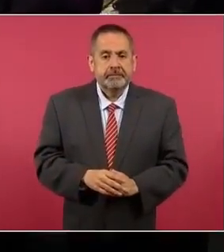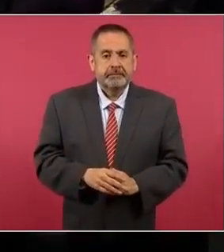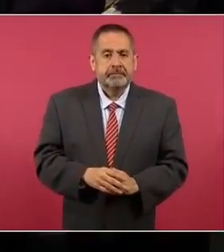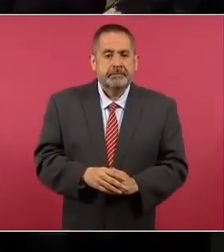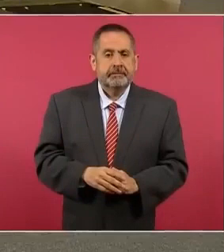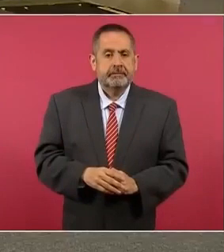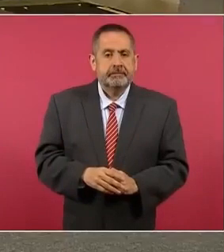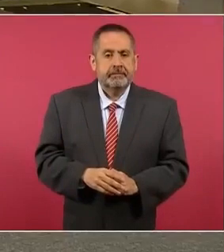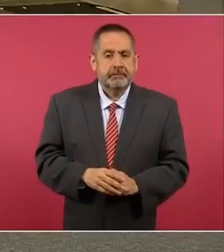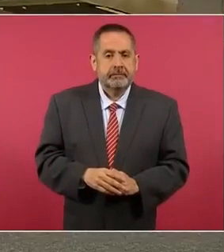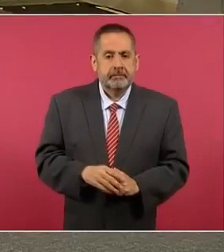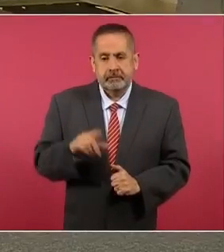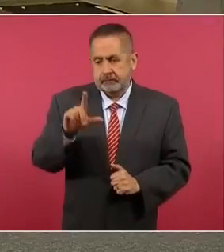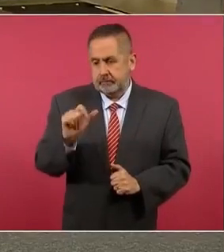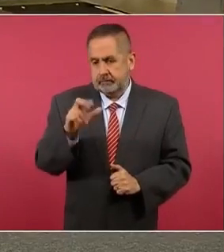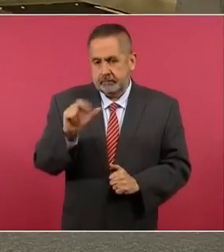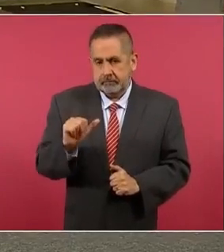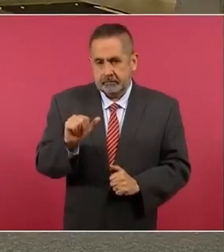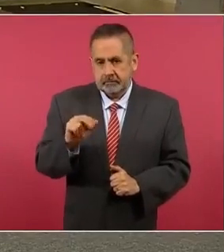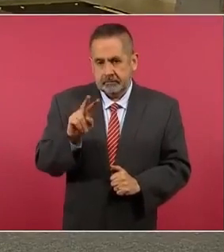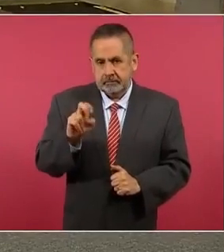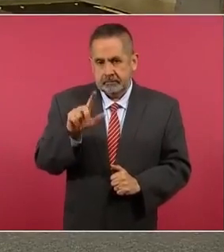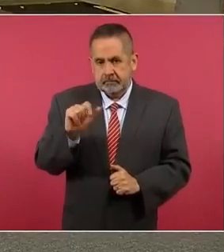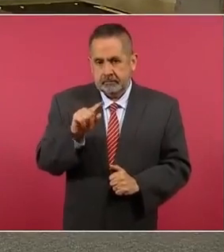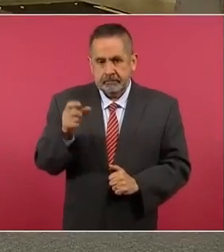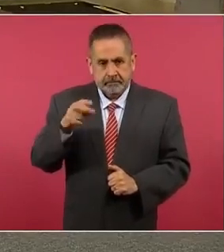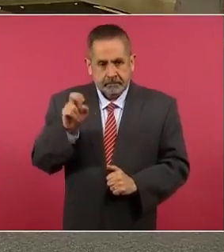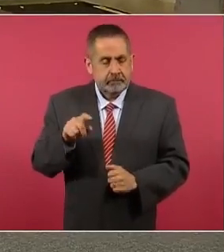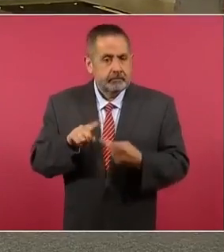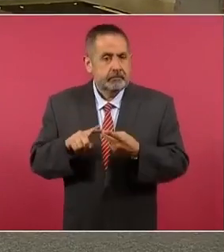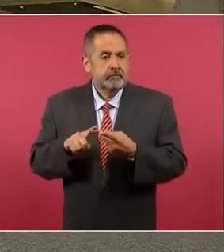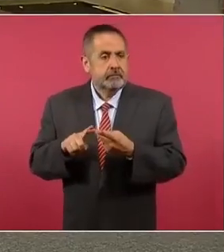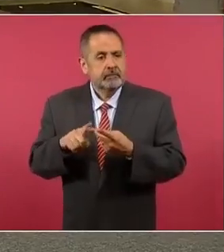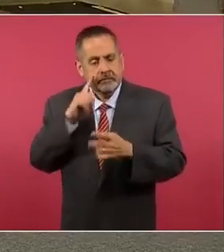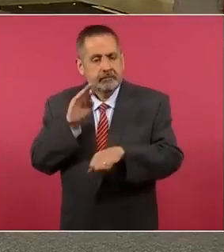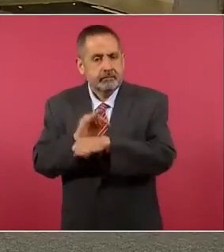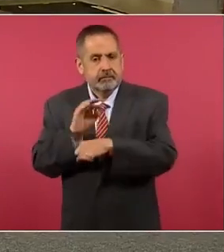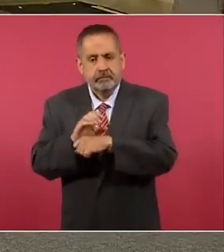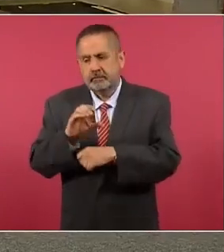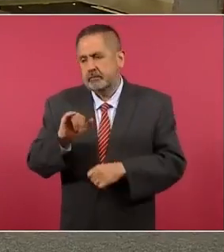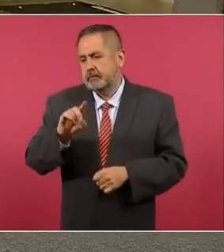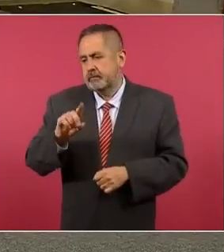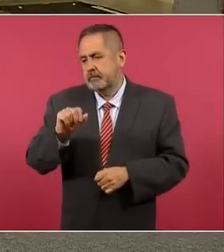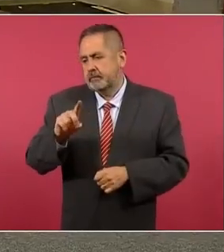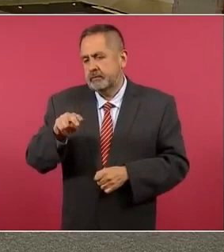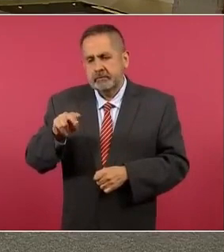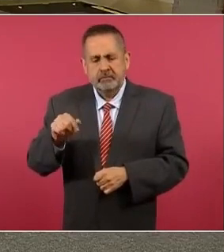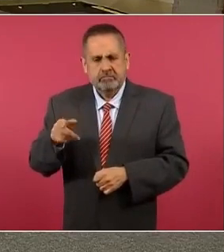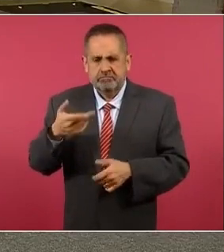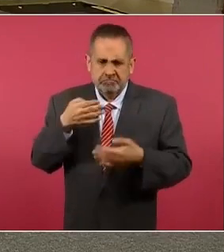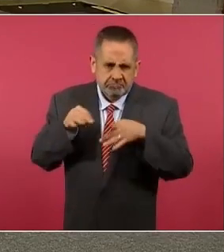Laura Velázquez, de Protección Ciudadana, ha hecho una labor